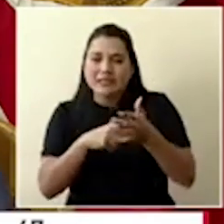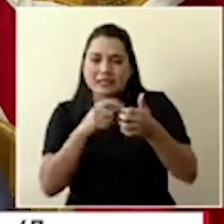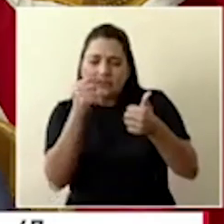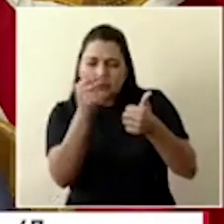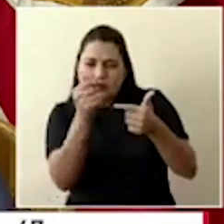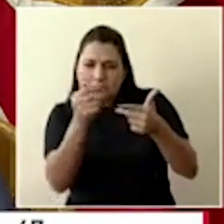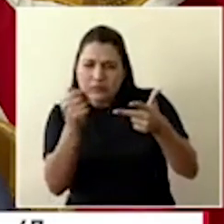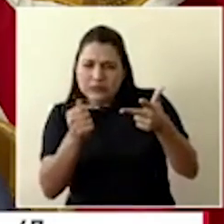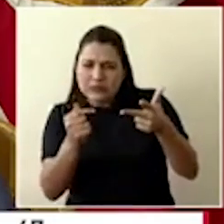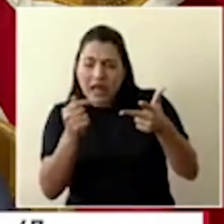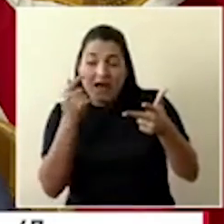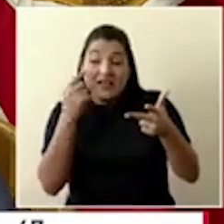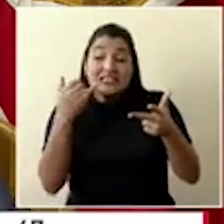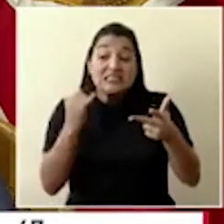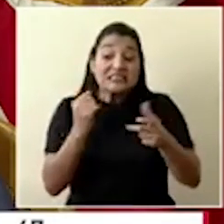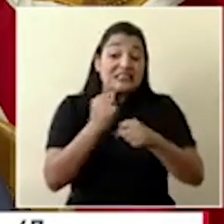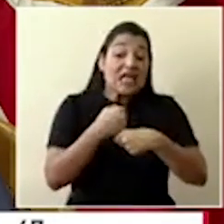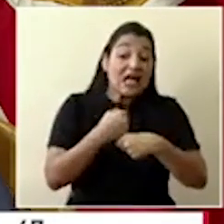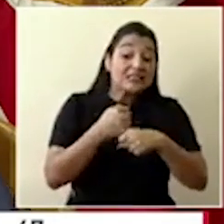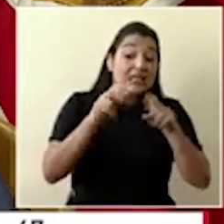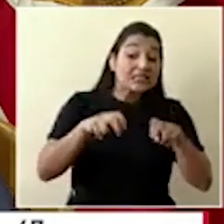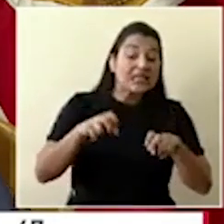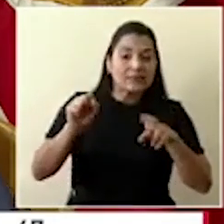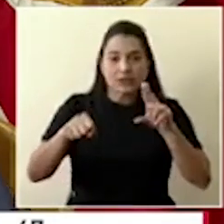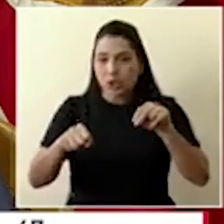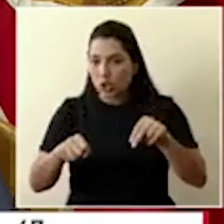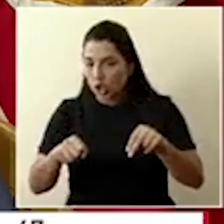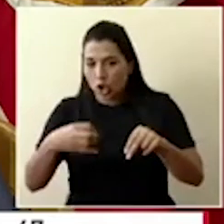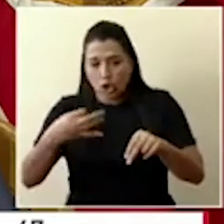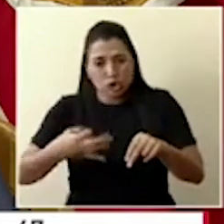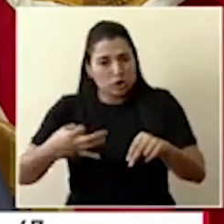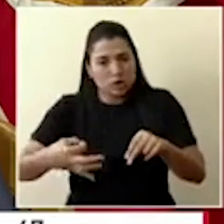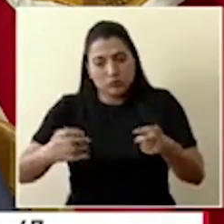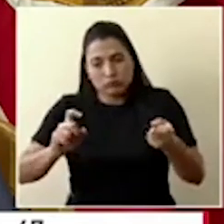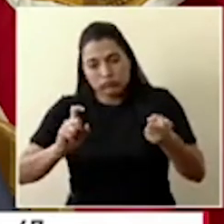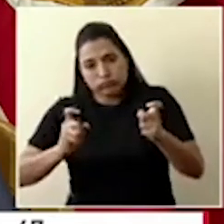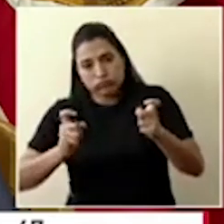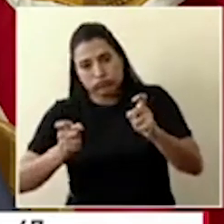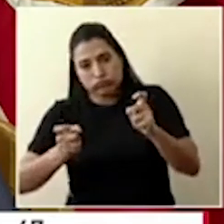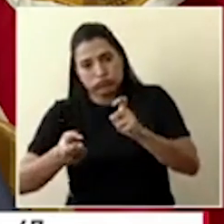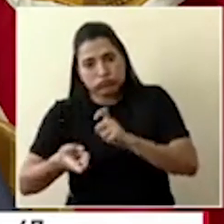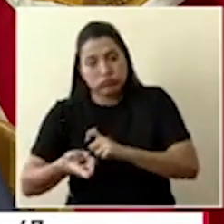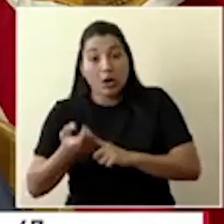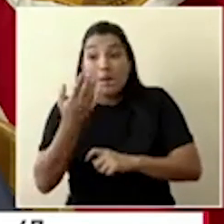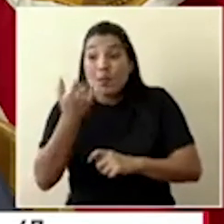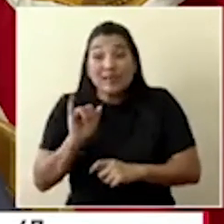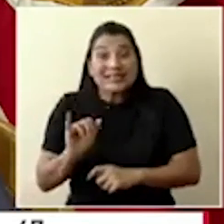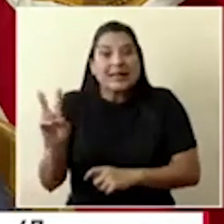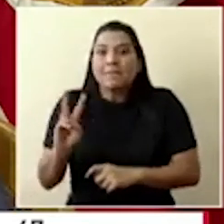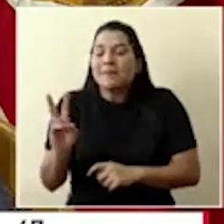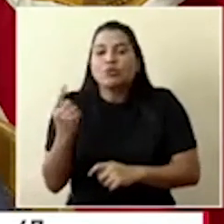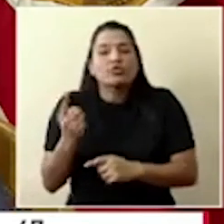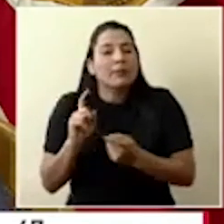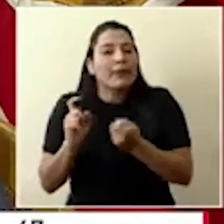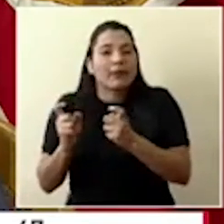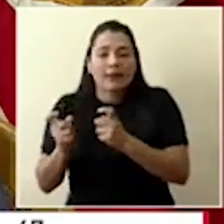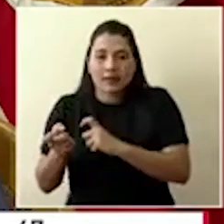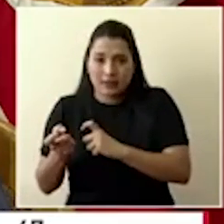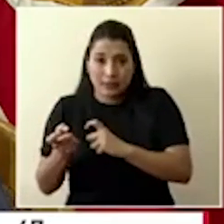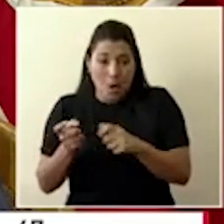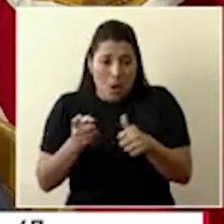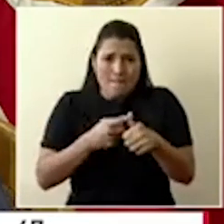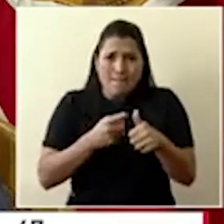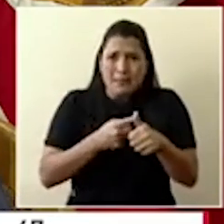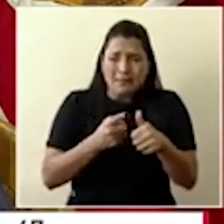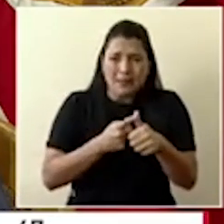aplica la prueba o no, han ido evolucionando en el tiempo porque esto es algo muy dinámico. En los primeros días de esta